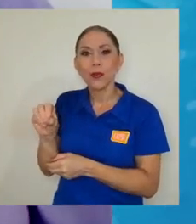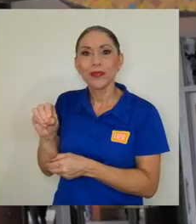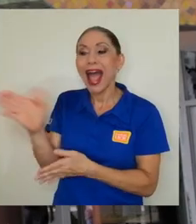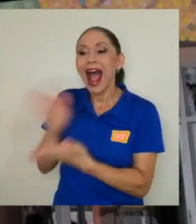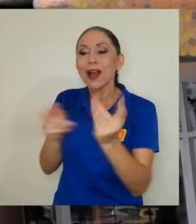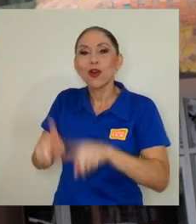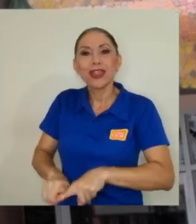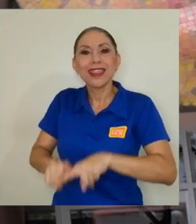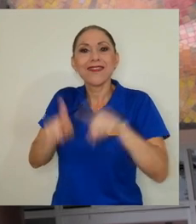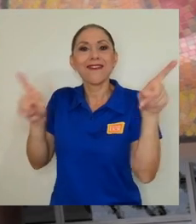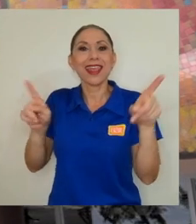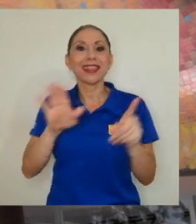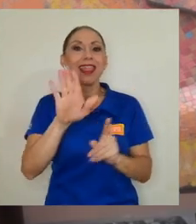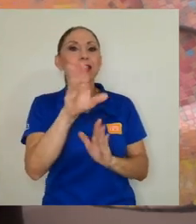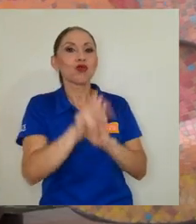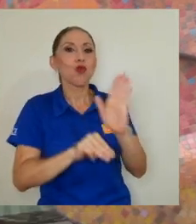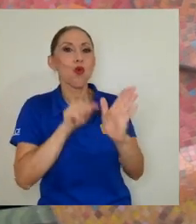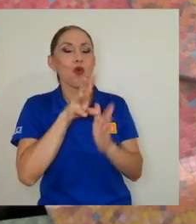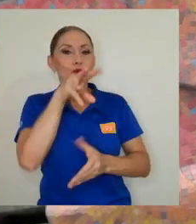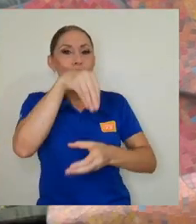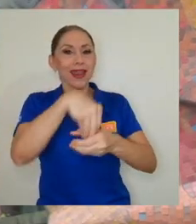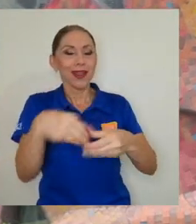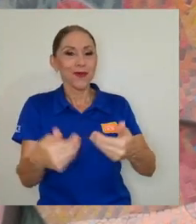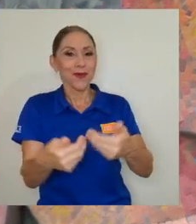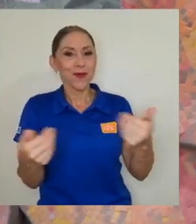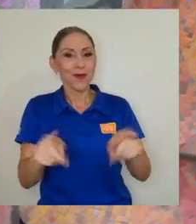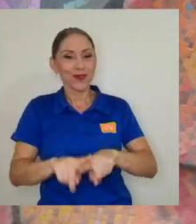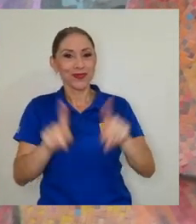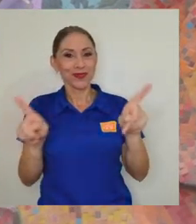en su malla curricular. ¡Gracias!